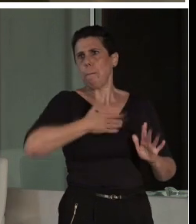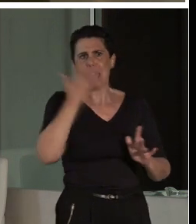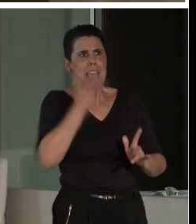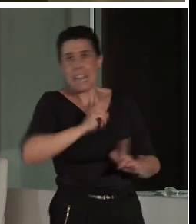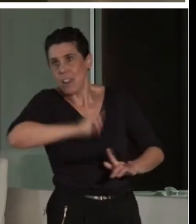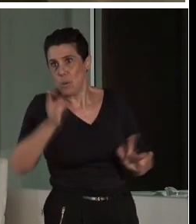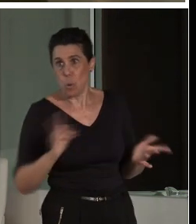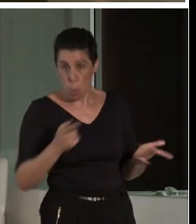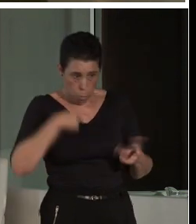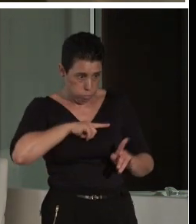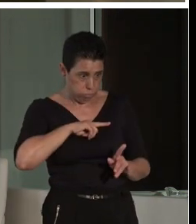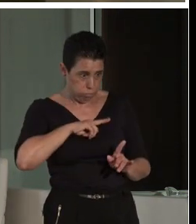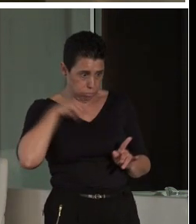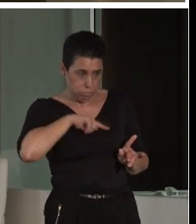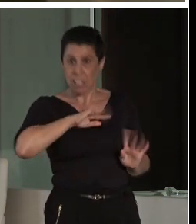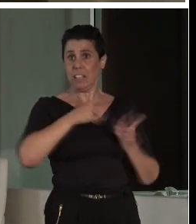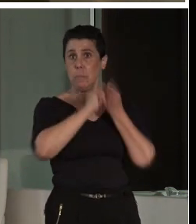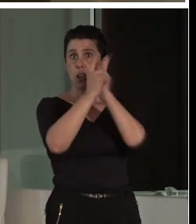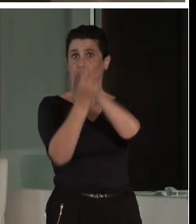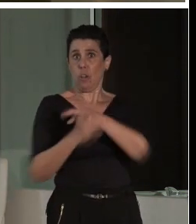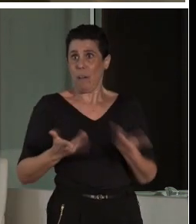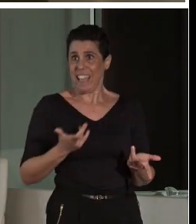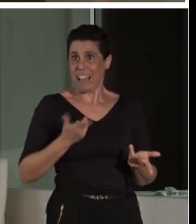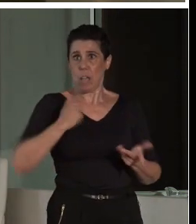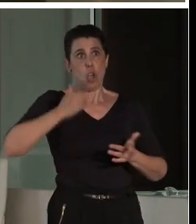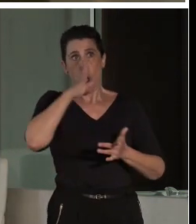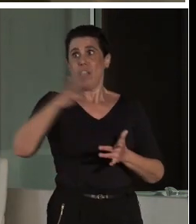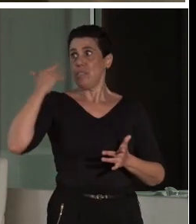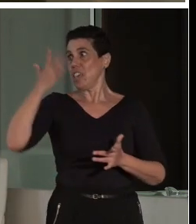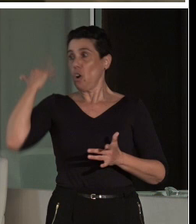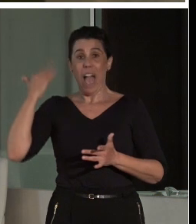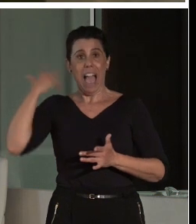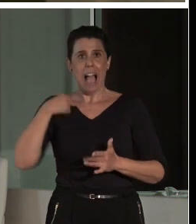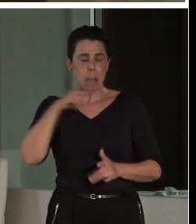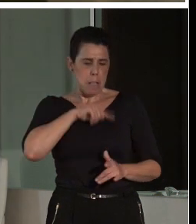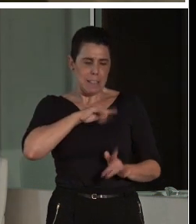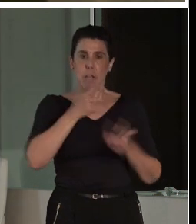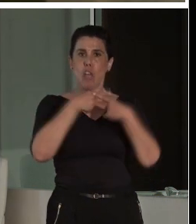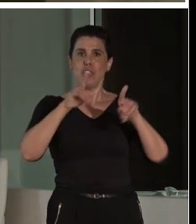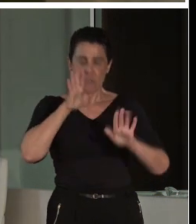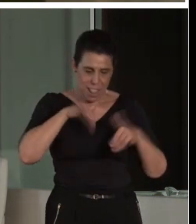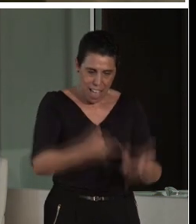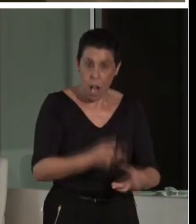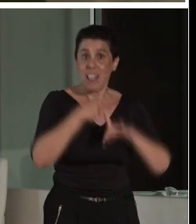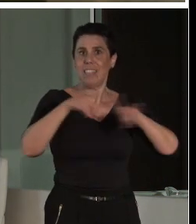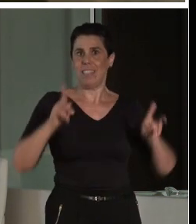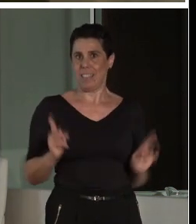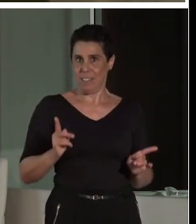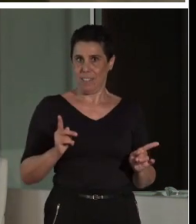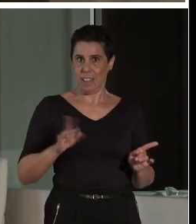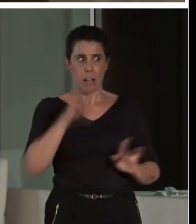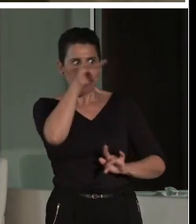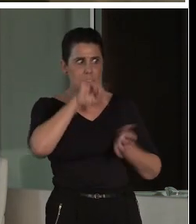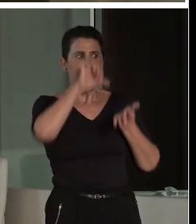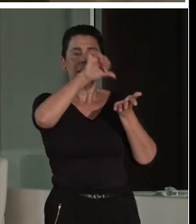qué sentía hace cinco años, seguro que no tiene mucho que ver con lo que siento ahora en algunas cosas. Bueno, pues esa ciudad